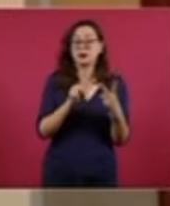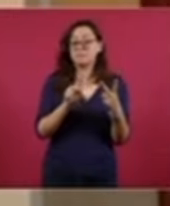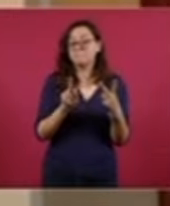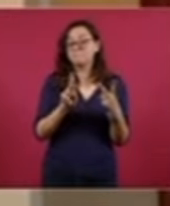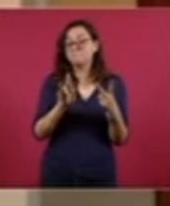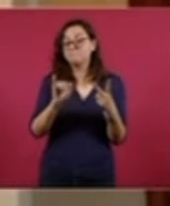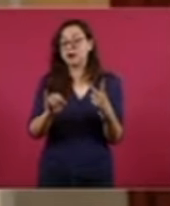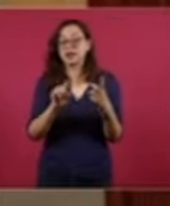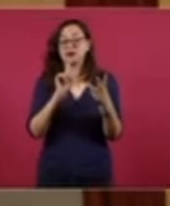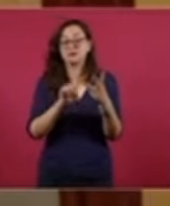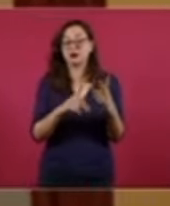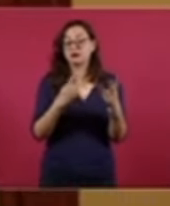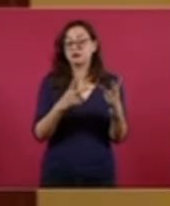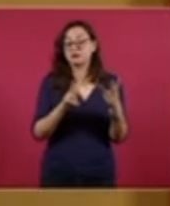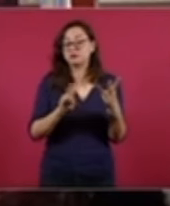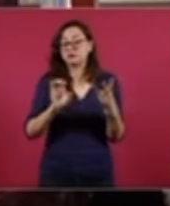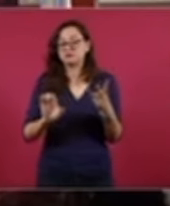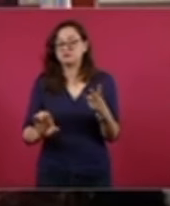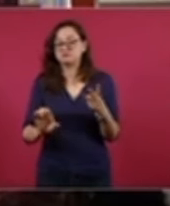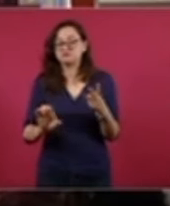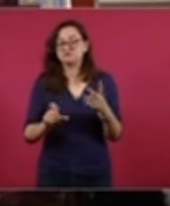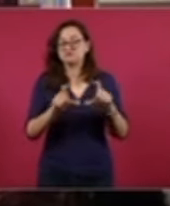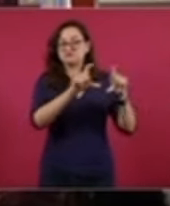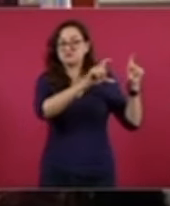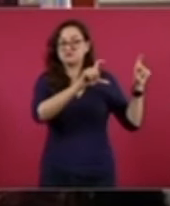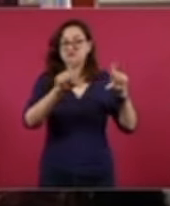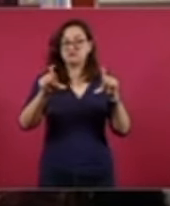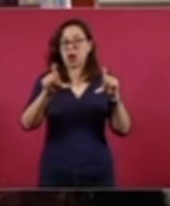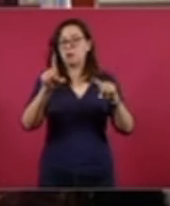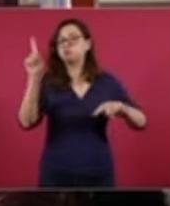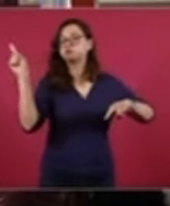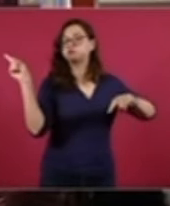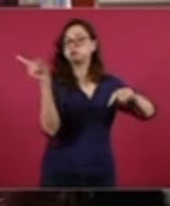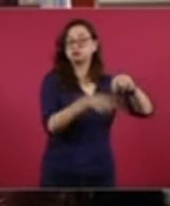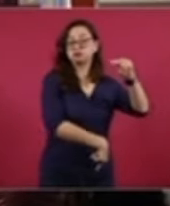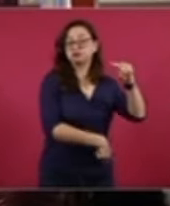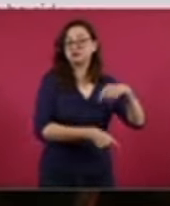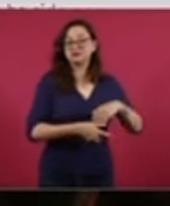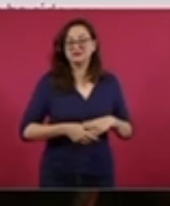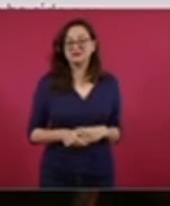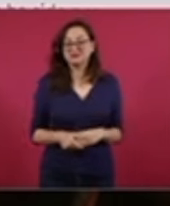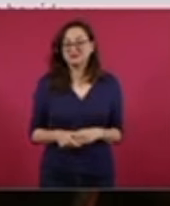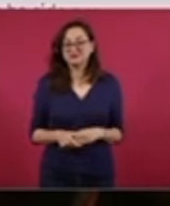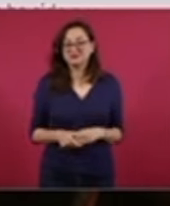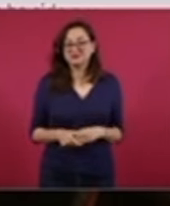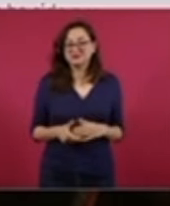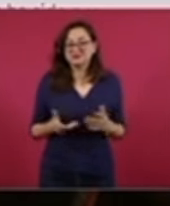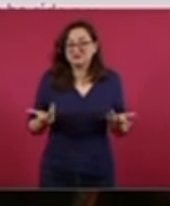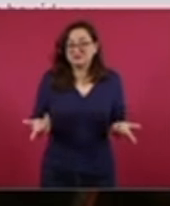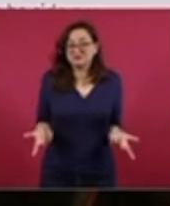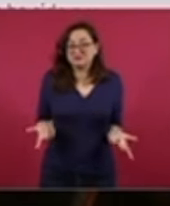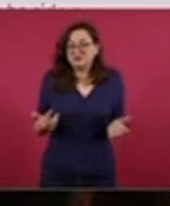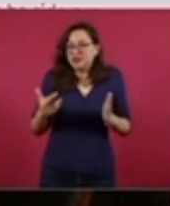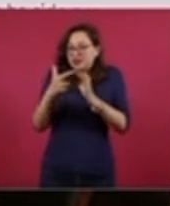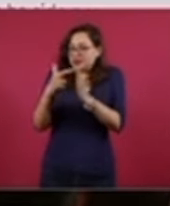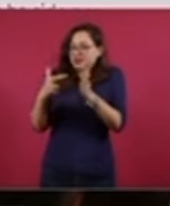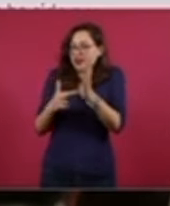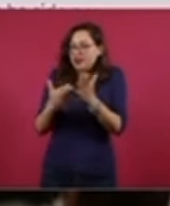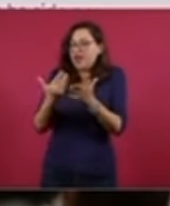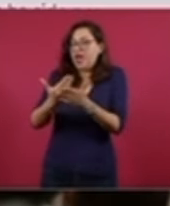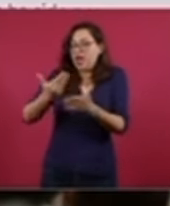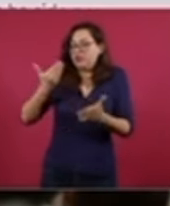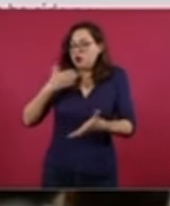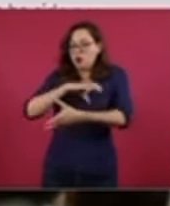este párrafo cuarto del artículo 59A, que era la regla sobre las